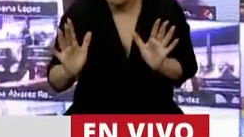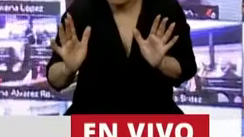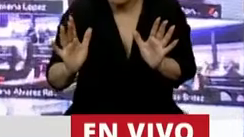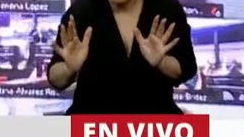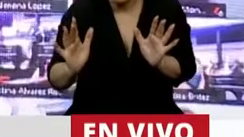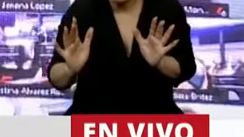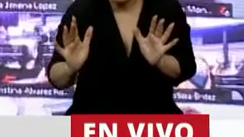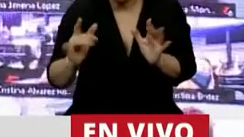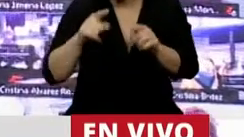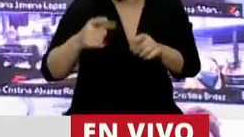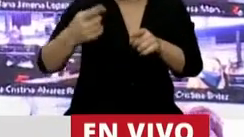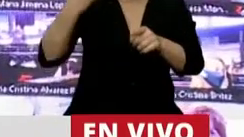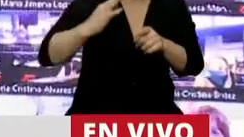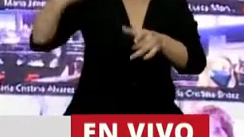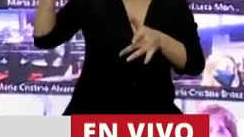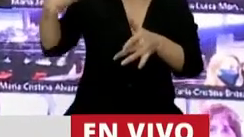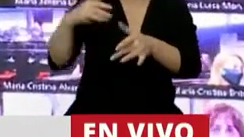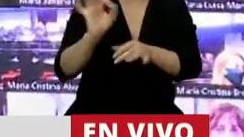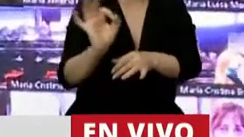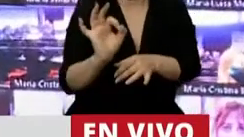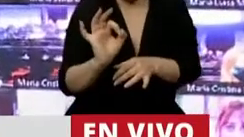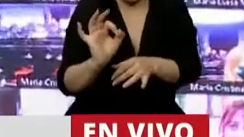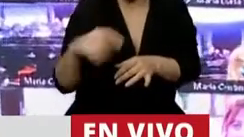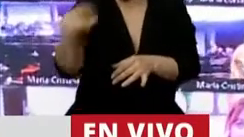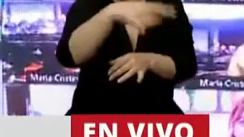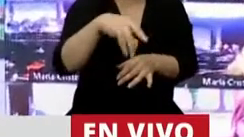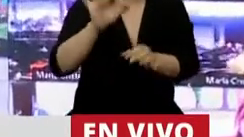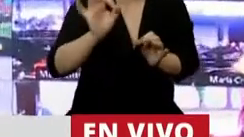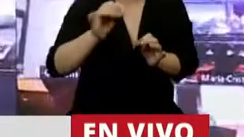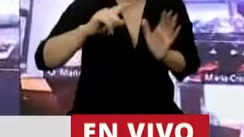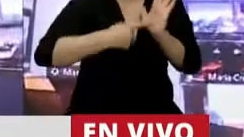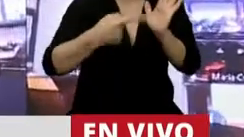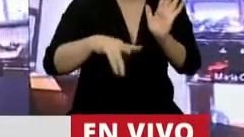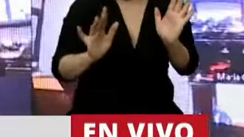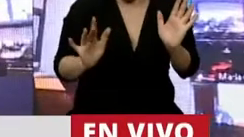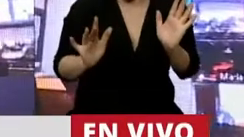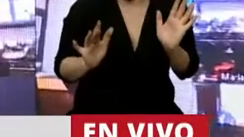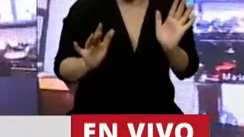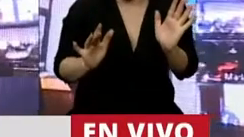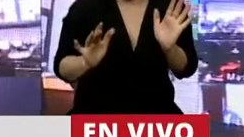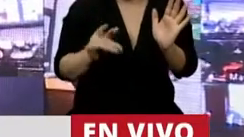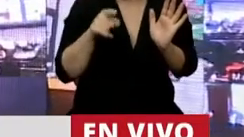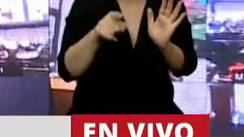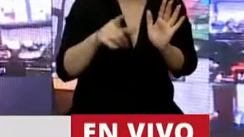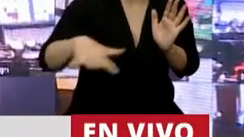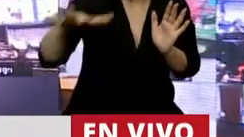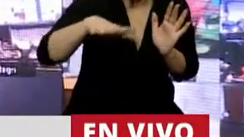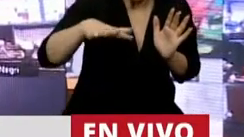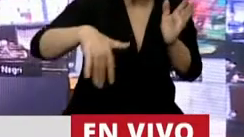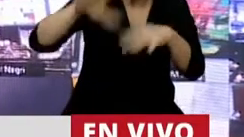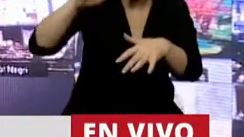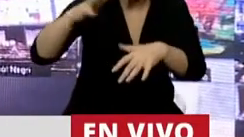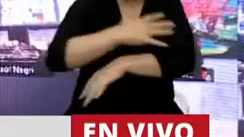en estos cuatro años. Lo vivieron ustedes en Capital Federal con los barrios más carenciados.